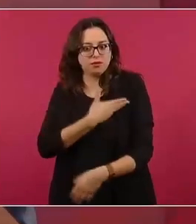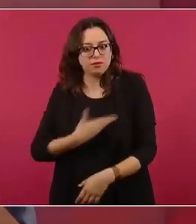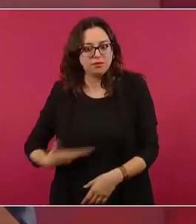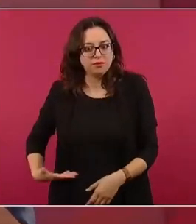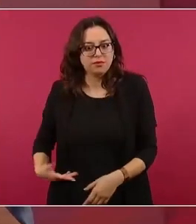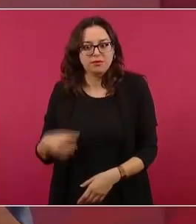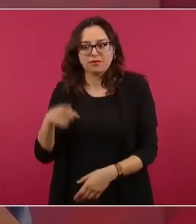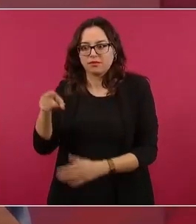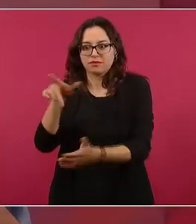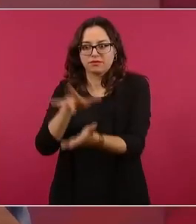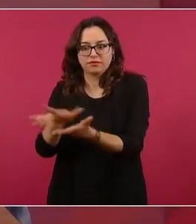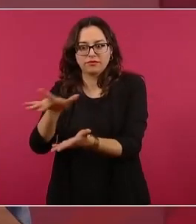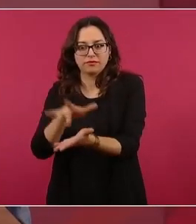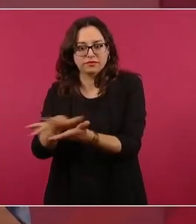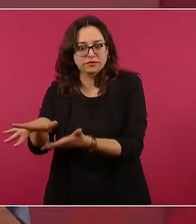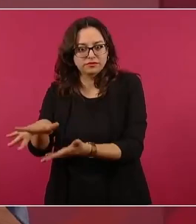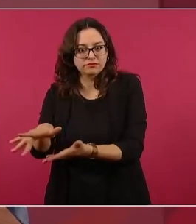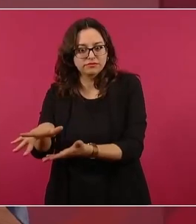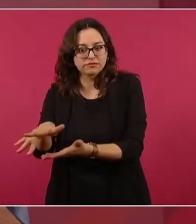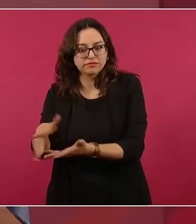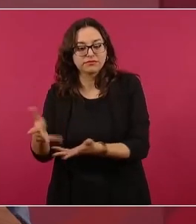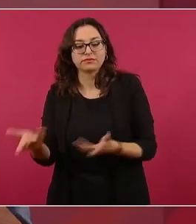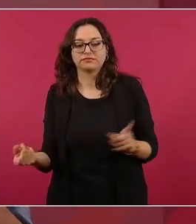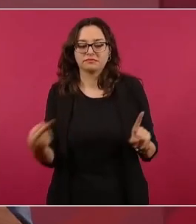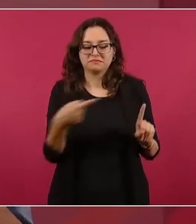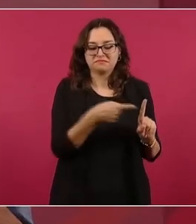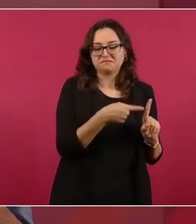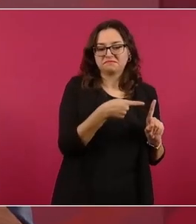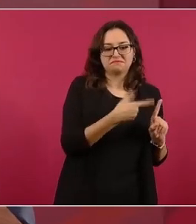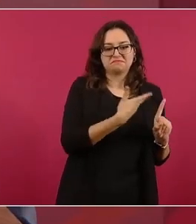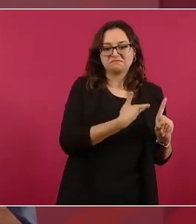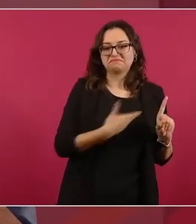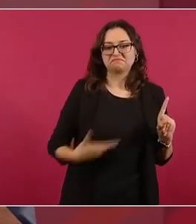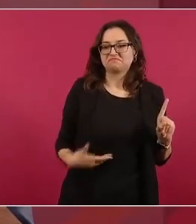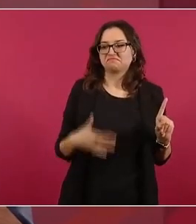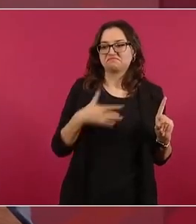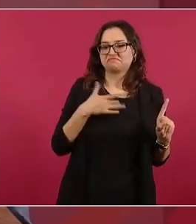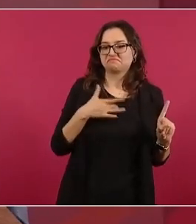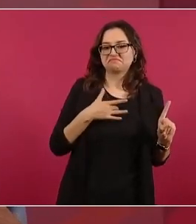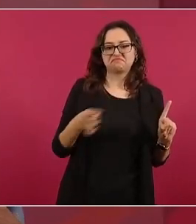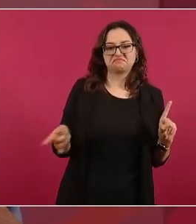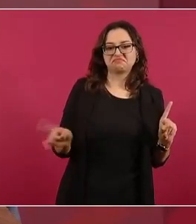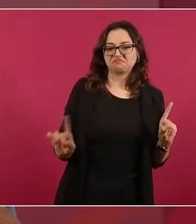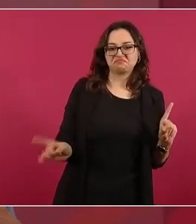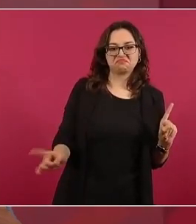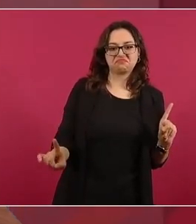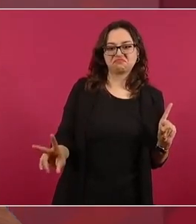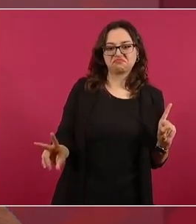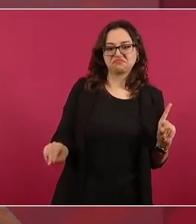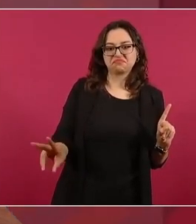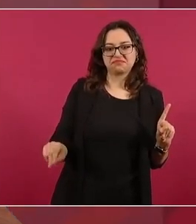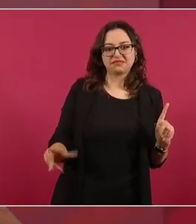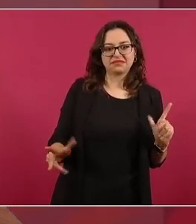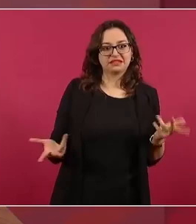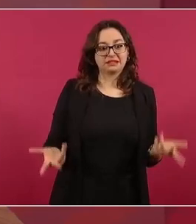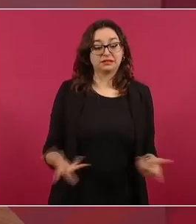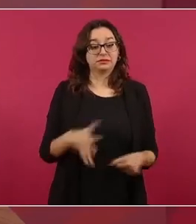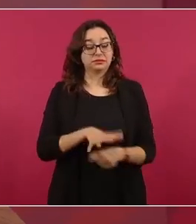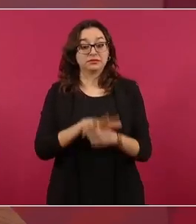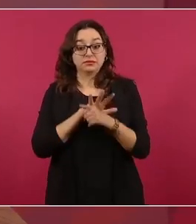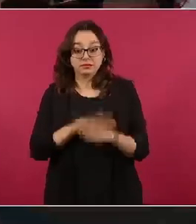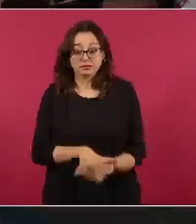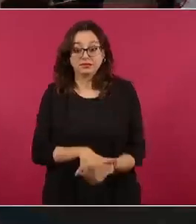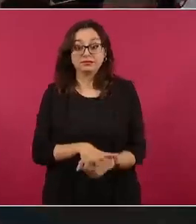Entonces, la primer señal de que no iba a ser Moya la dio